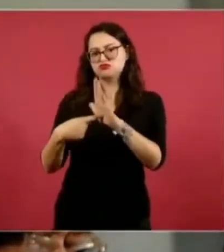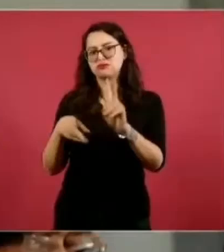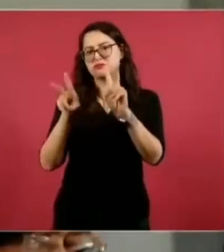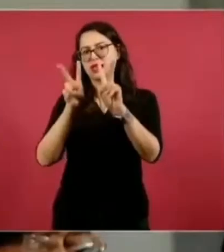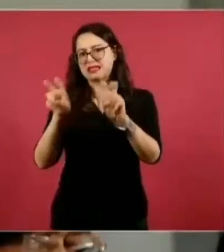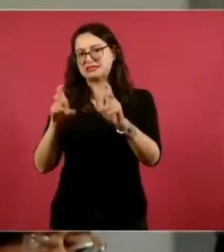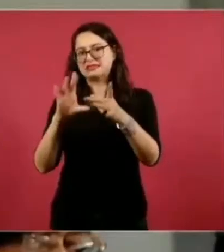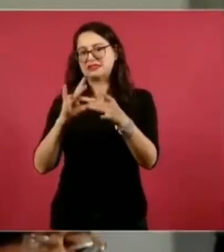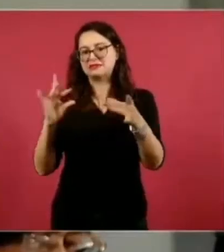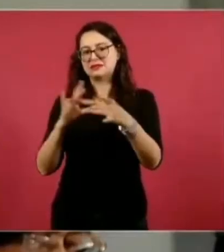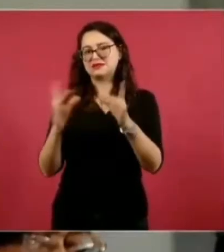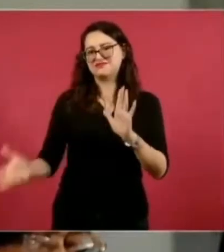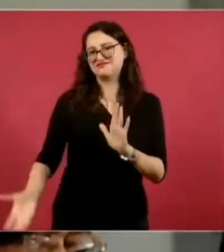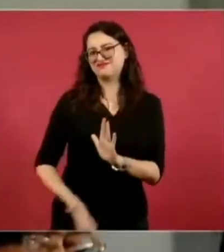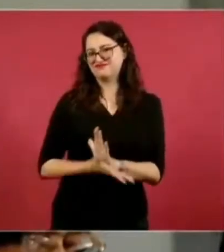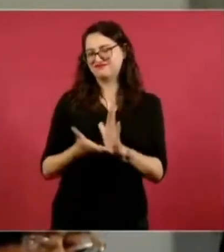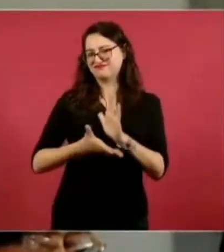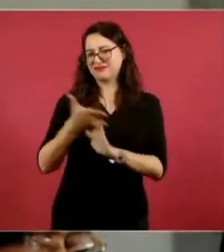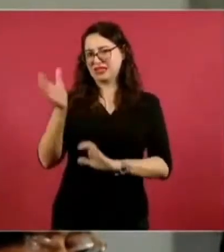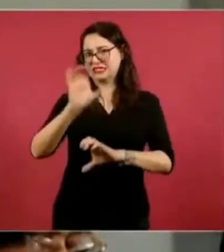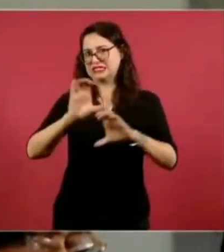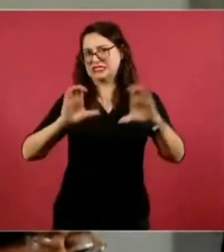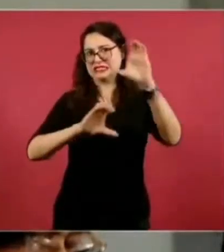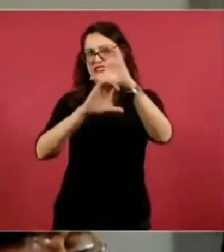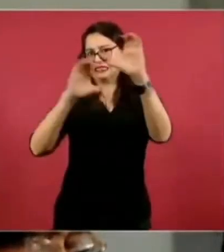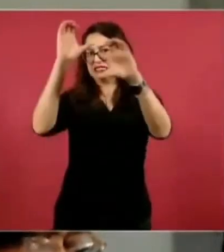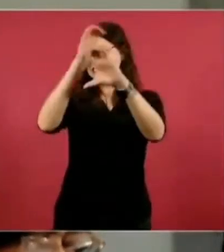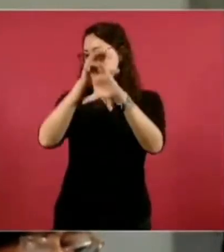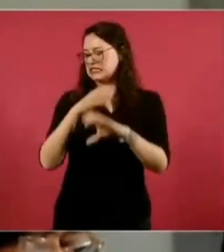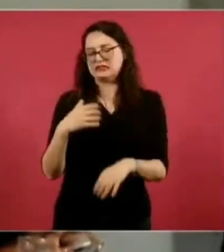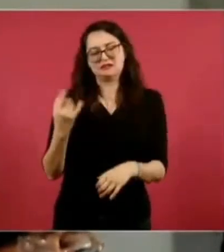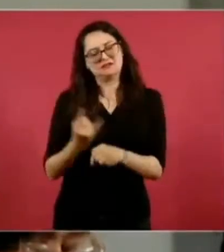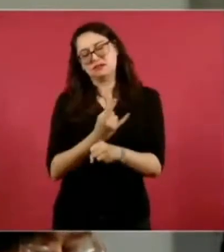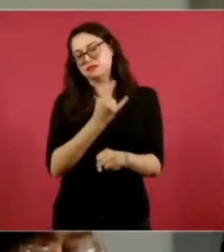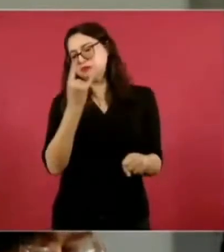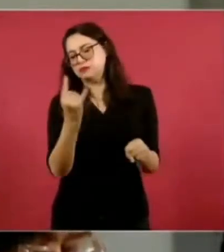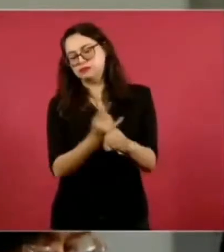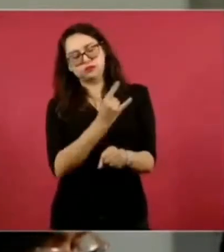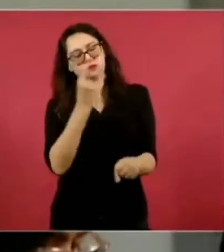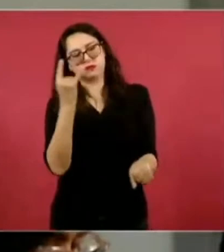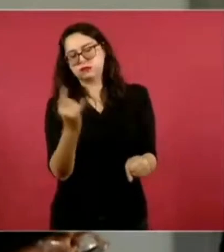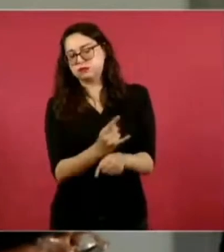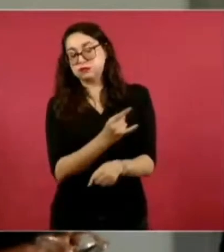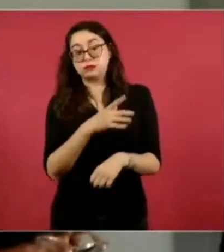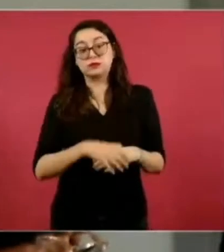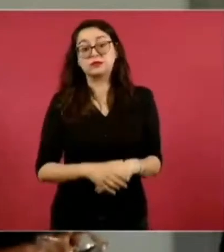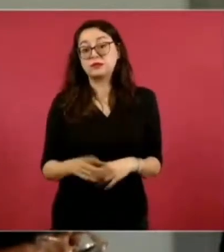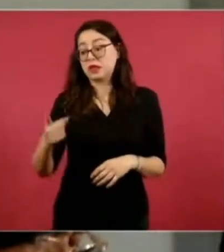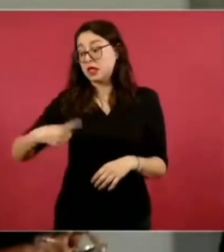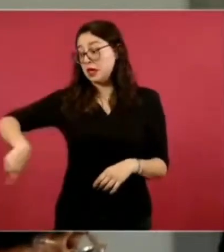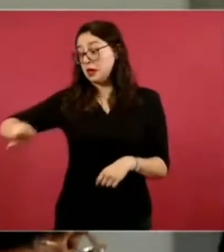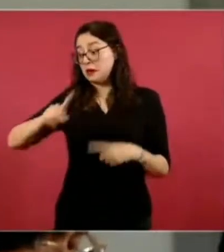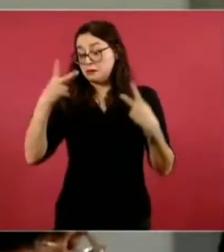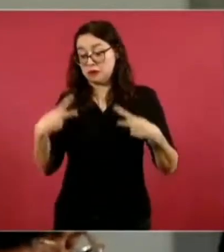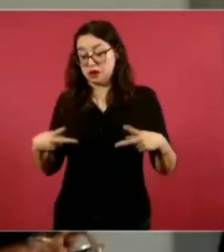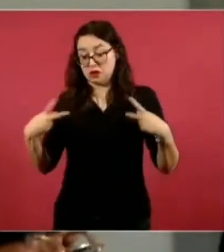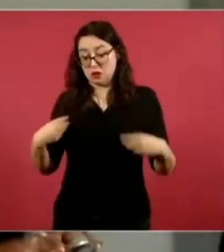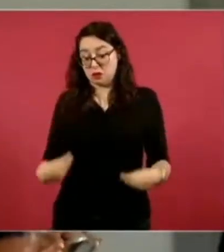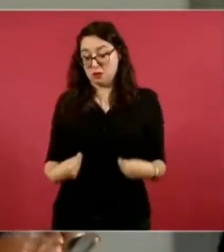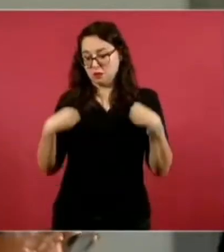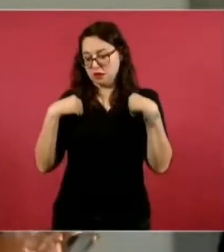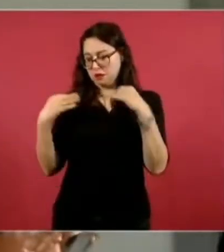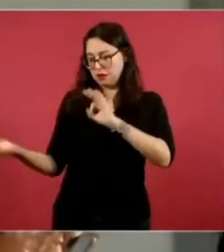especial en Conchas Chinas, en donde los colonos se organizaron para emprender una demanda legal en contra de los